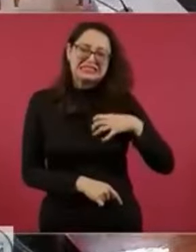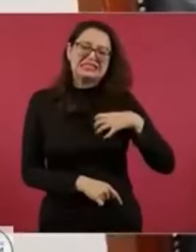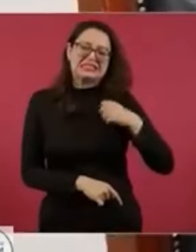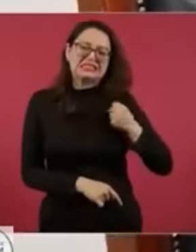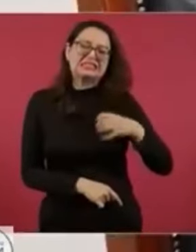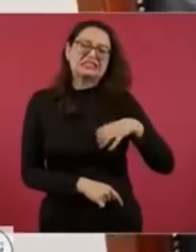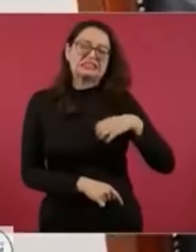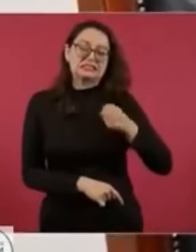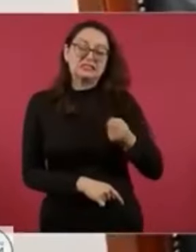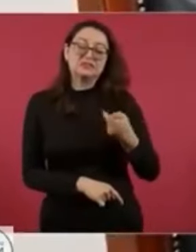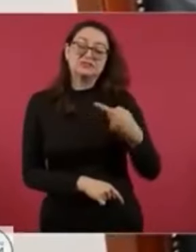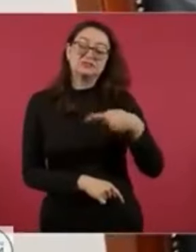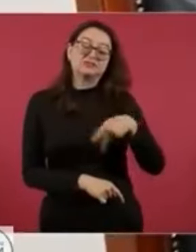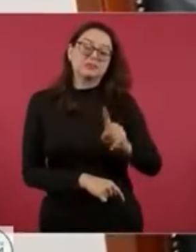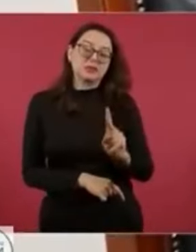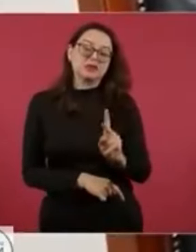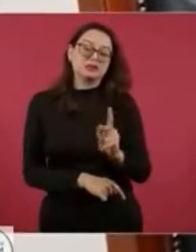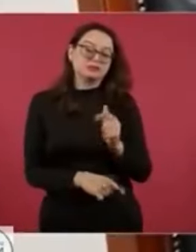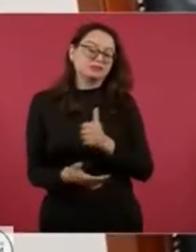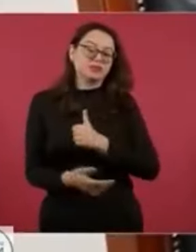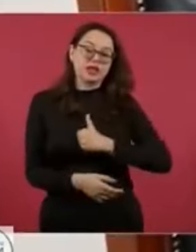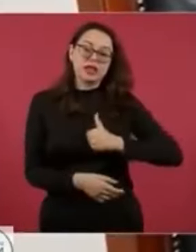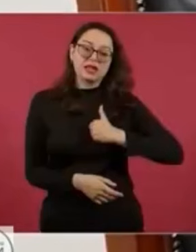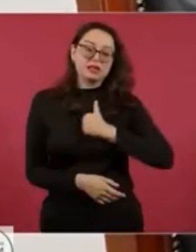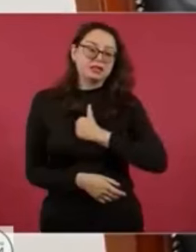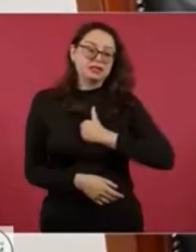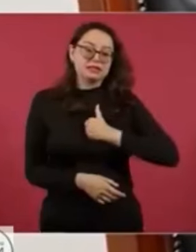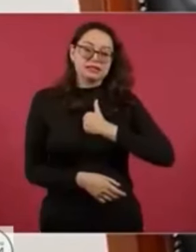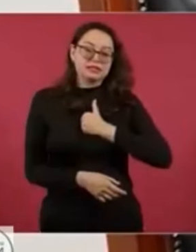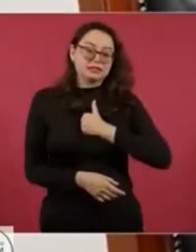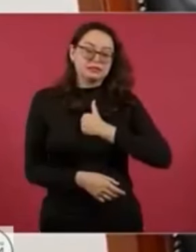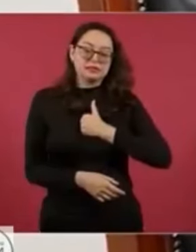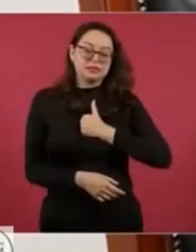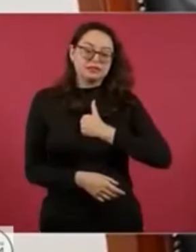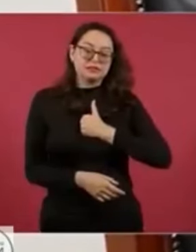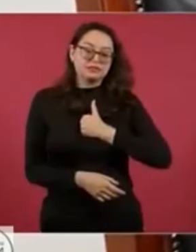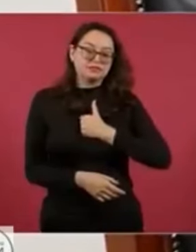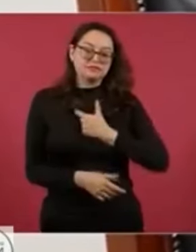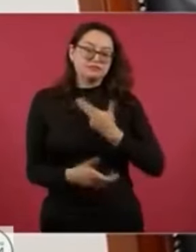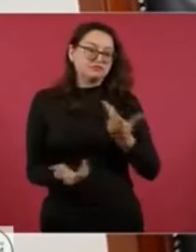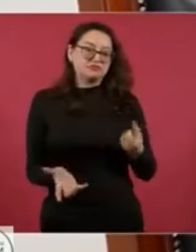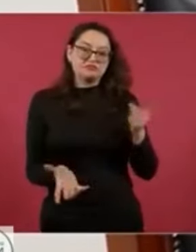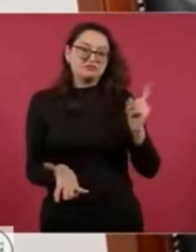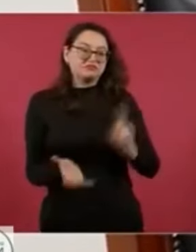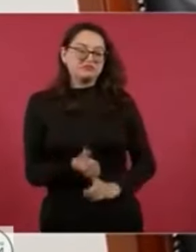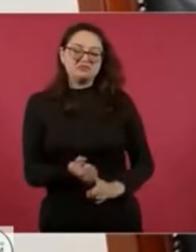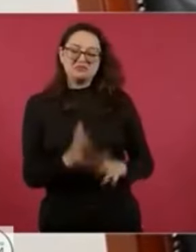que es un cáncer